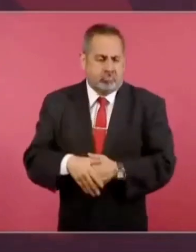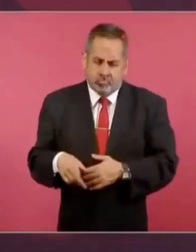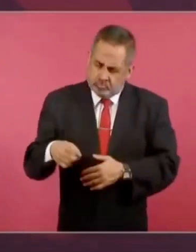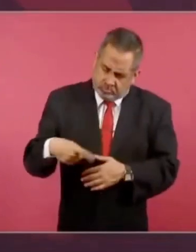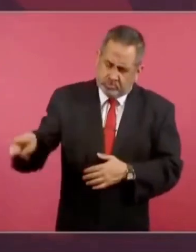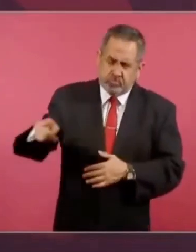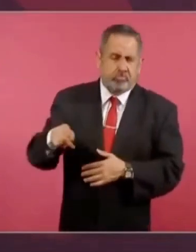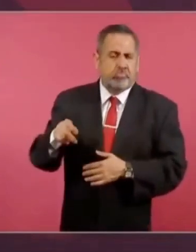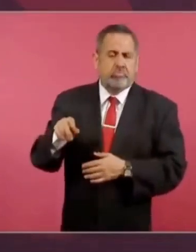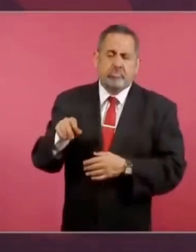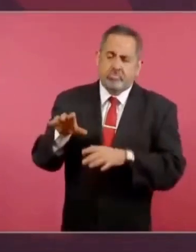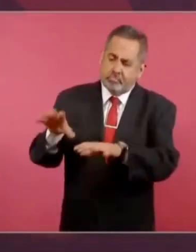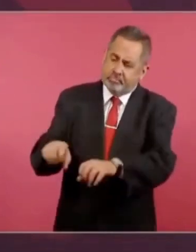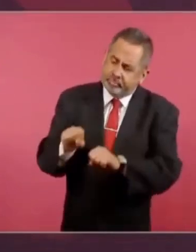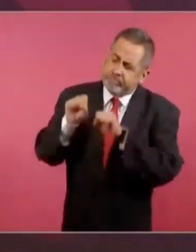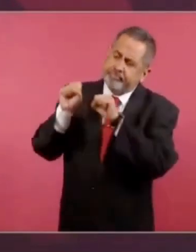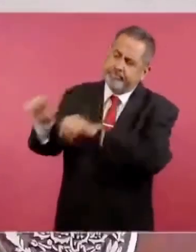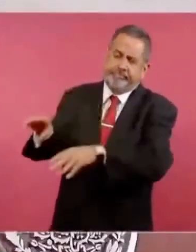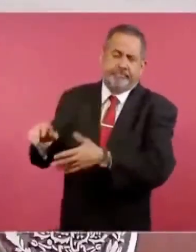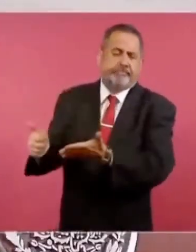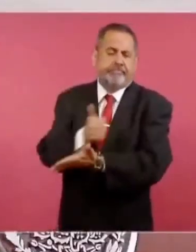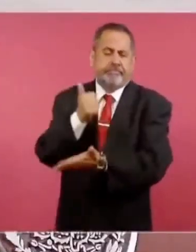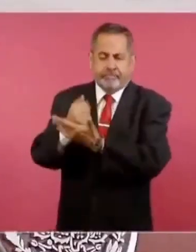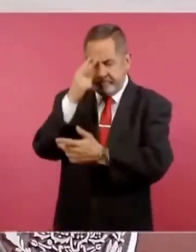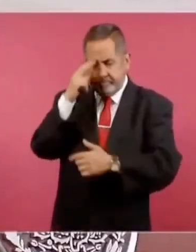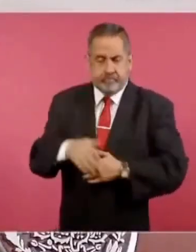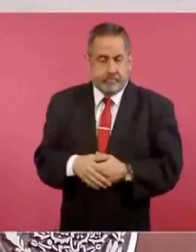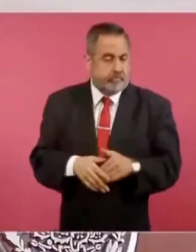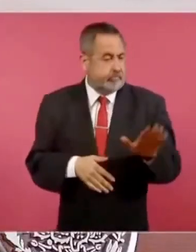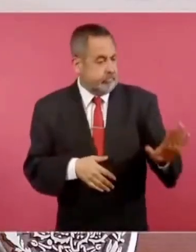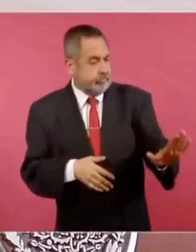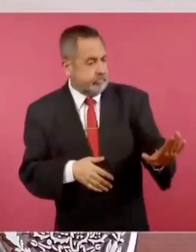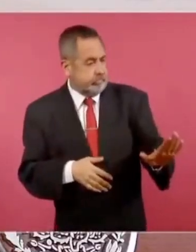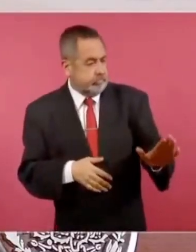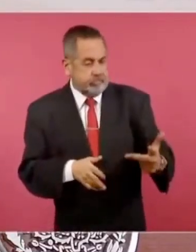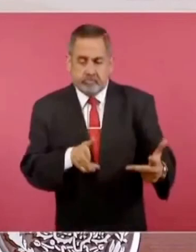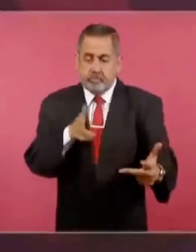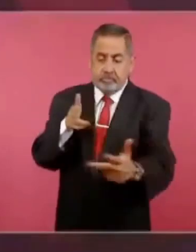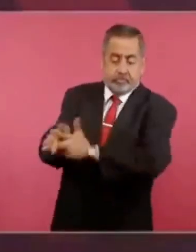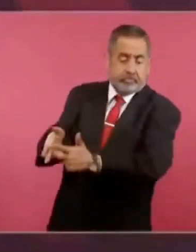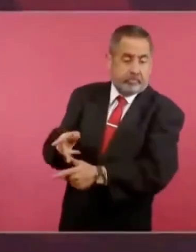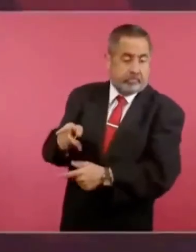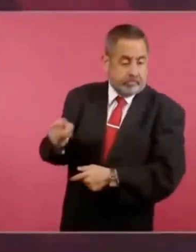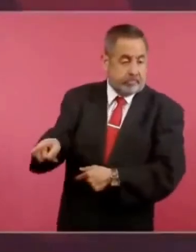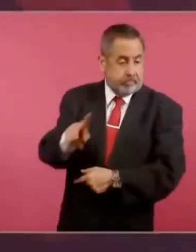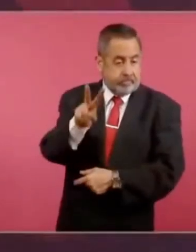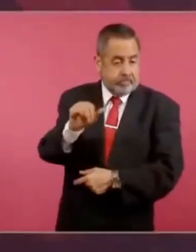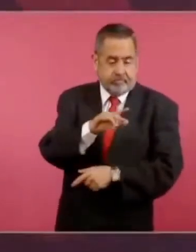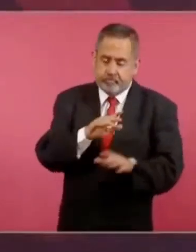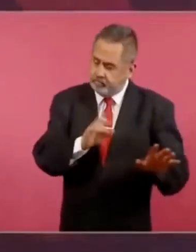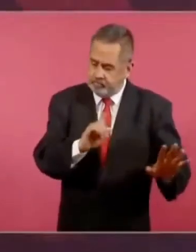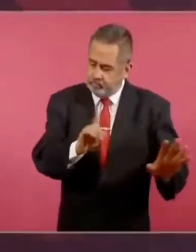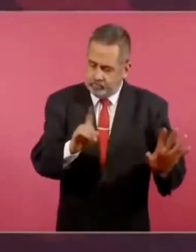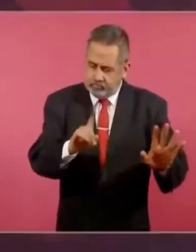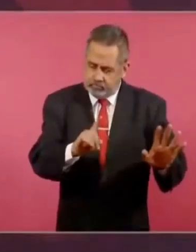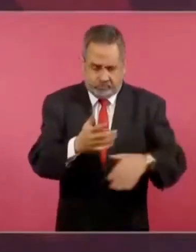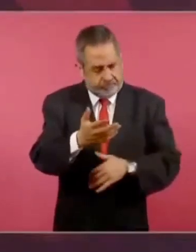de México, o sea, le dijeron a Huerta no lo fusiles, entonces mándalo